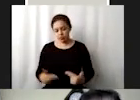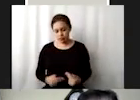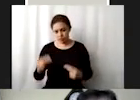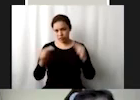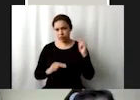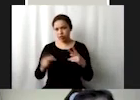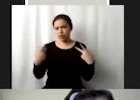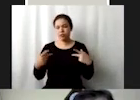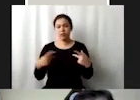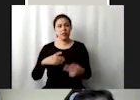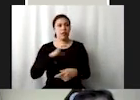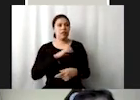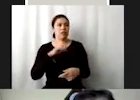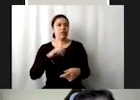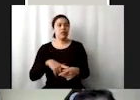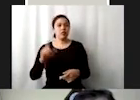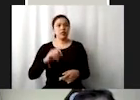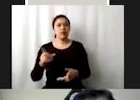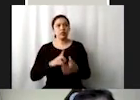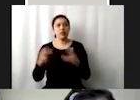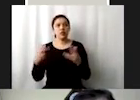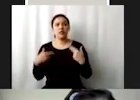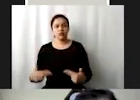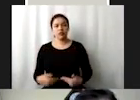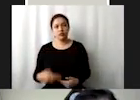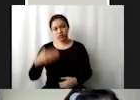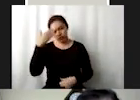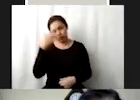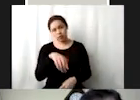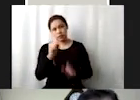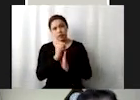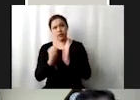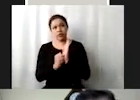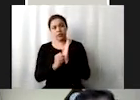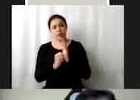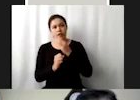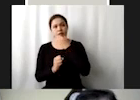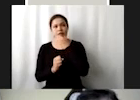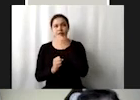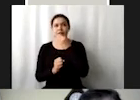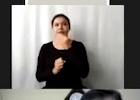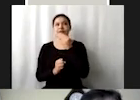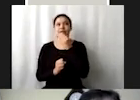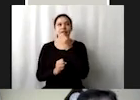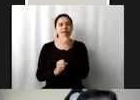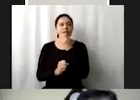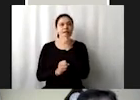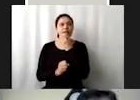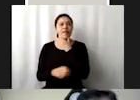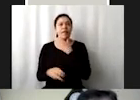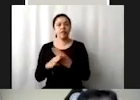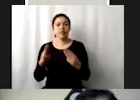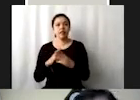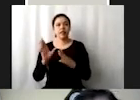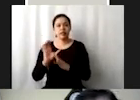acá especialista en derechos humanos pues saben que hay todo un sistema con herramientas de tratados convenciones de